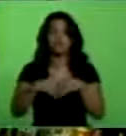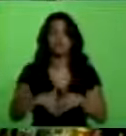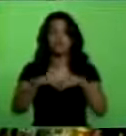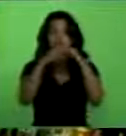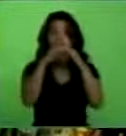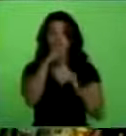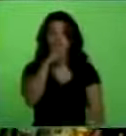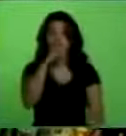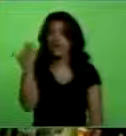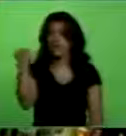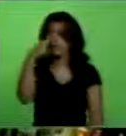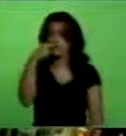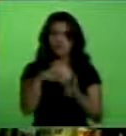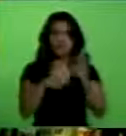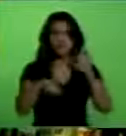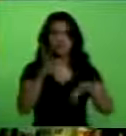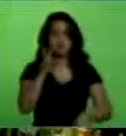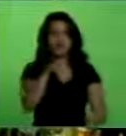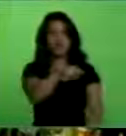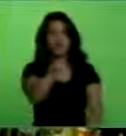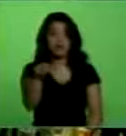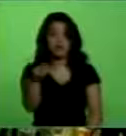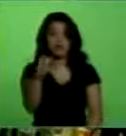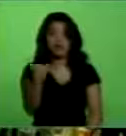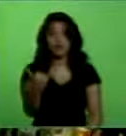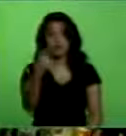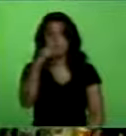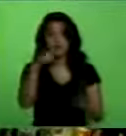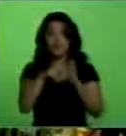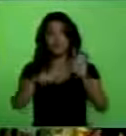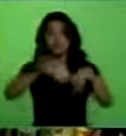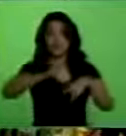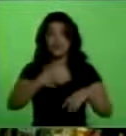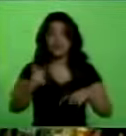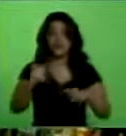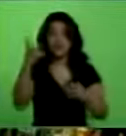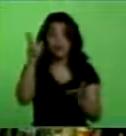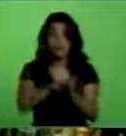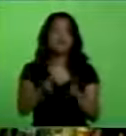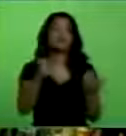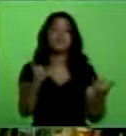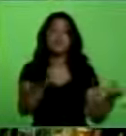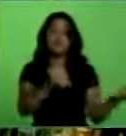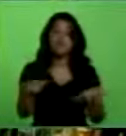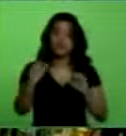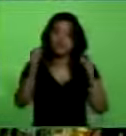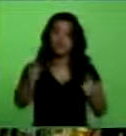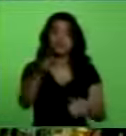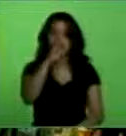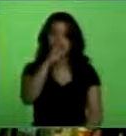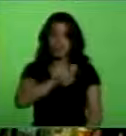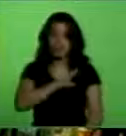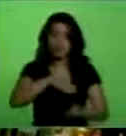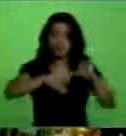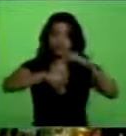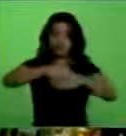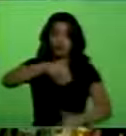Pasó todo el año 2012 y ya ellos quieren, ahora en el 2013, aprobarlo. Ya estamos listos para echar a andar el Banco del Sur.